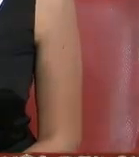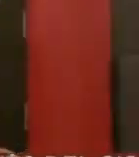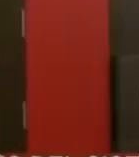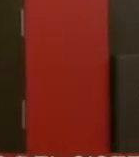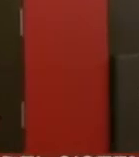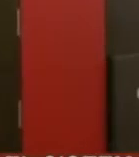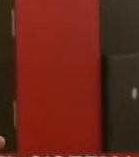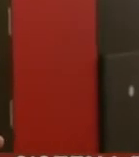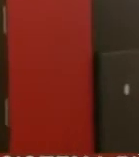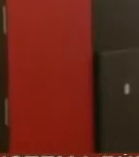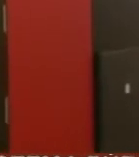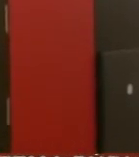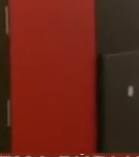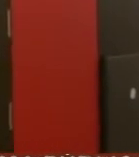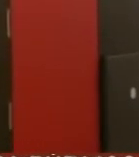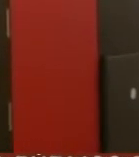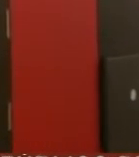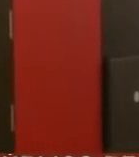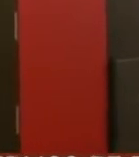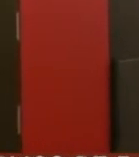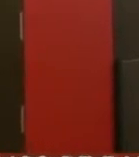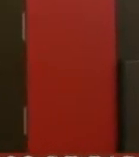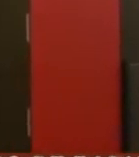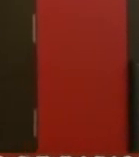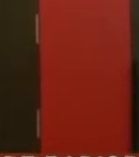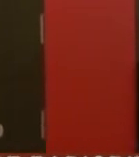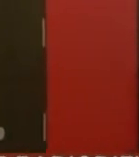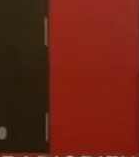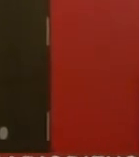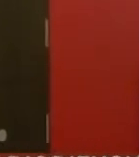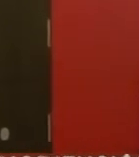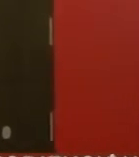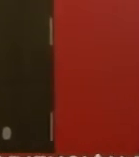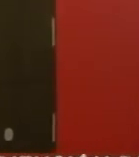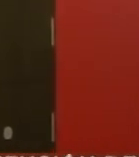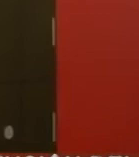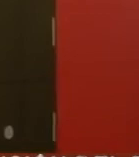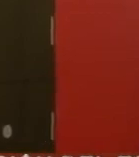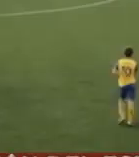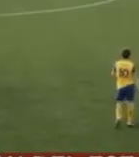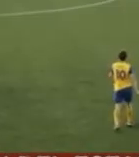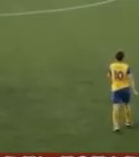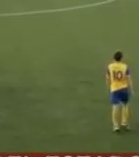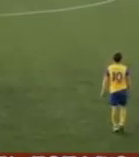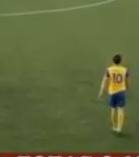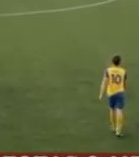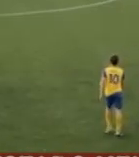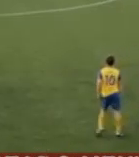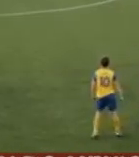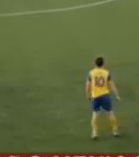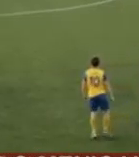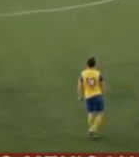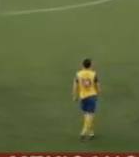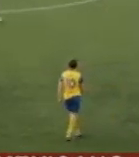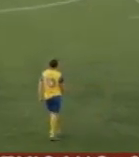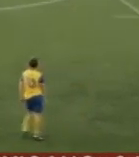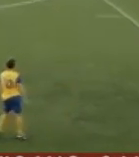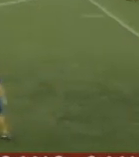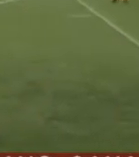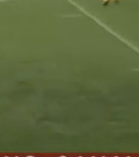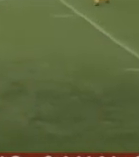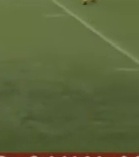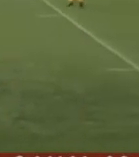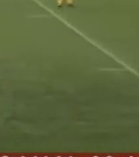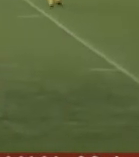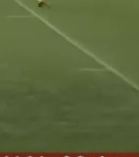que consciente del potencial de exhibición que ofrece en YouTube Spencer Owen un YouTuber y aficionado del fútbol decidió ofrecer a sus